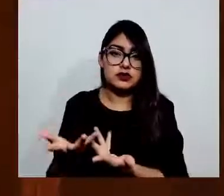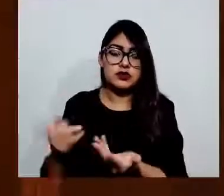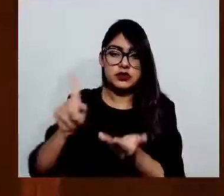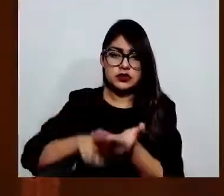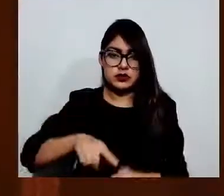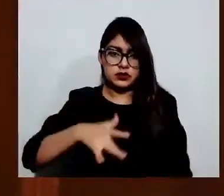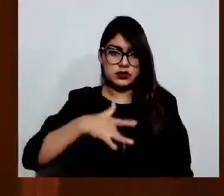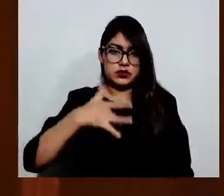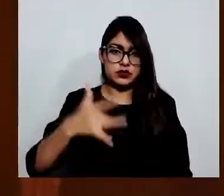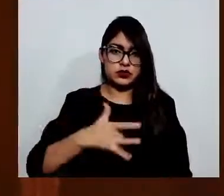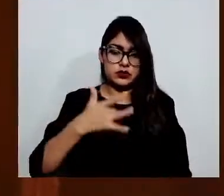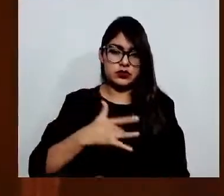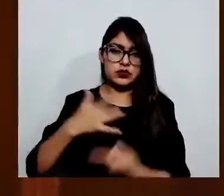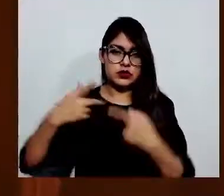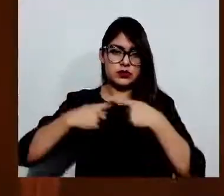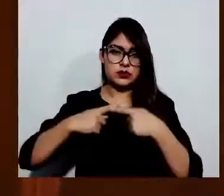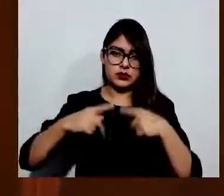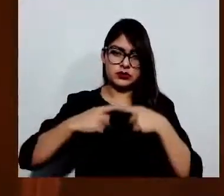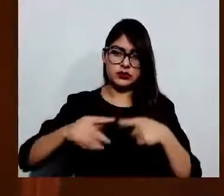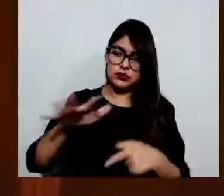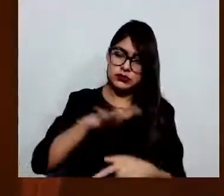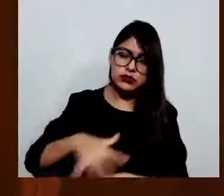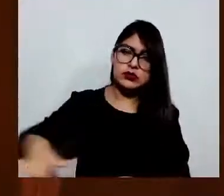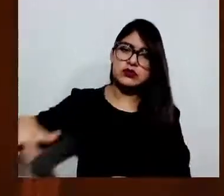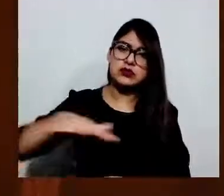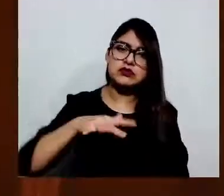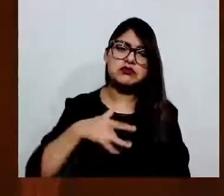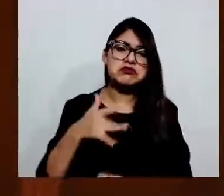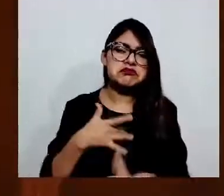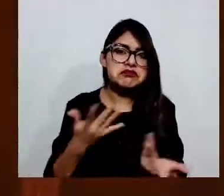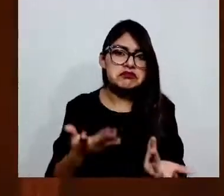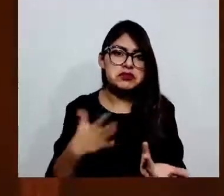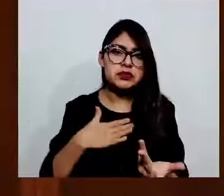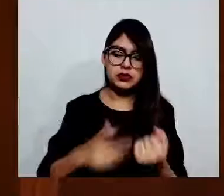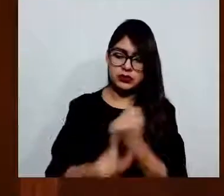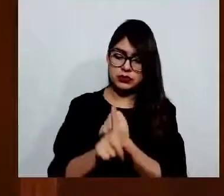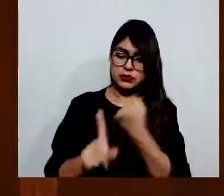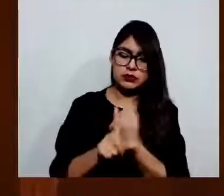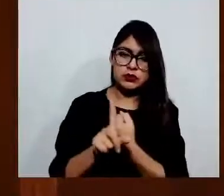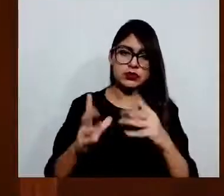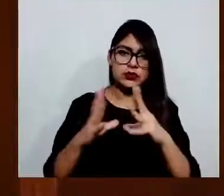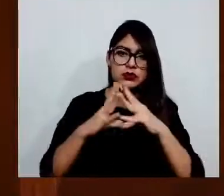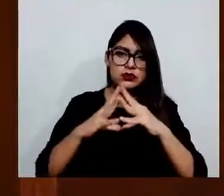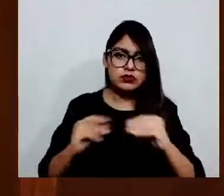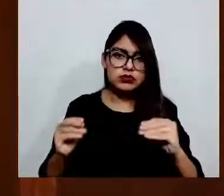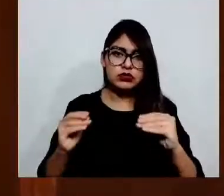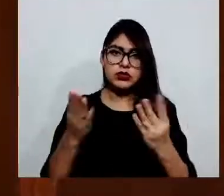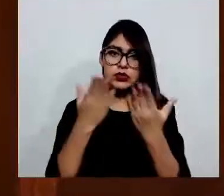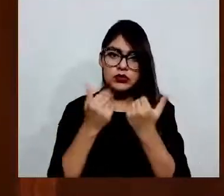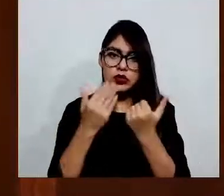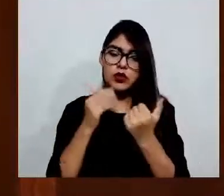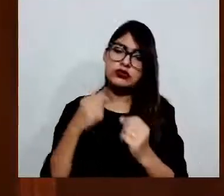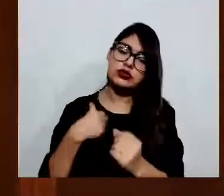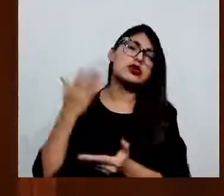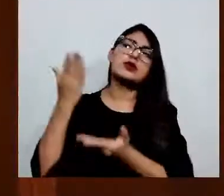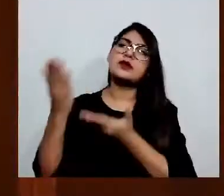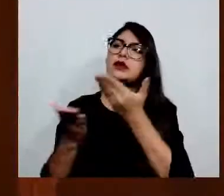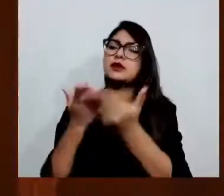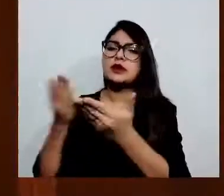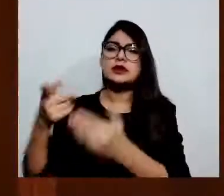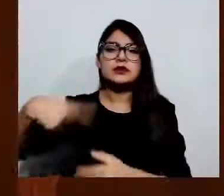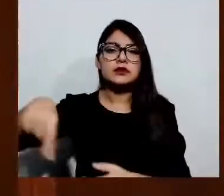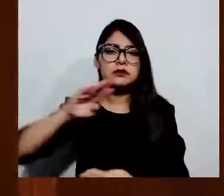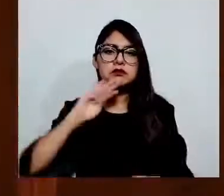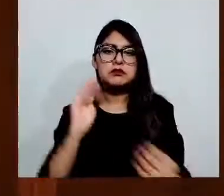encuentran una solución a sus peticiones o que de alguna manera sienten que el sistema les falta